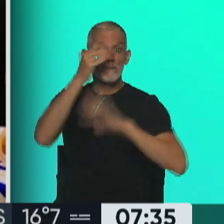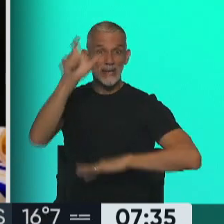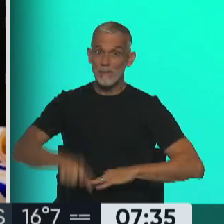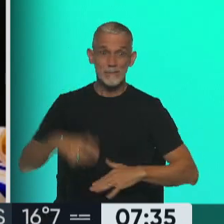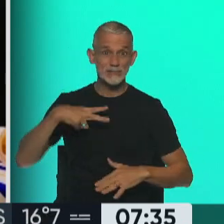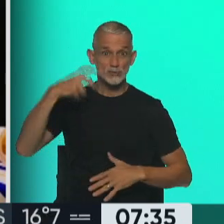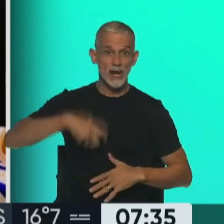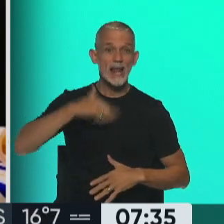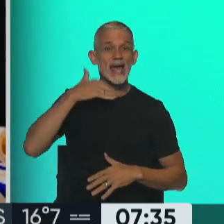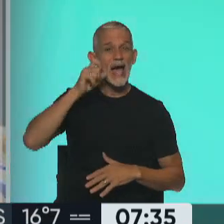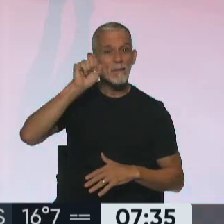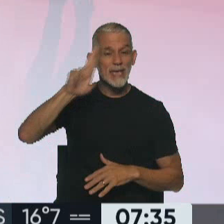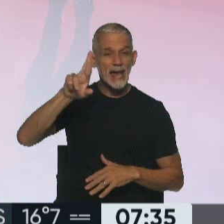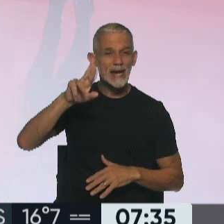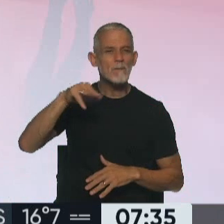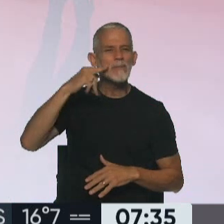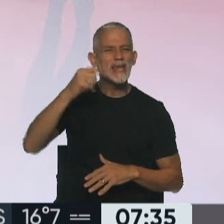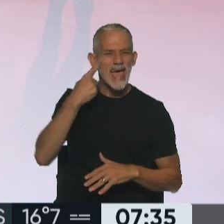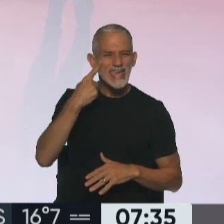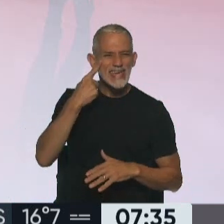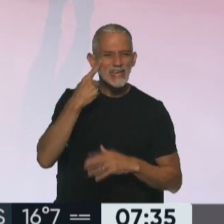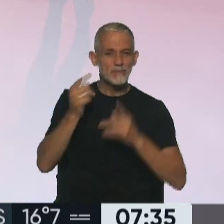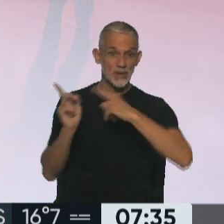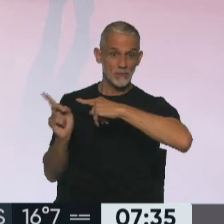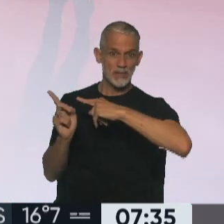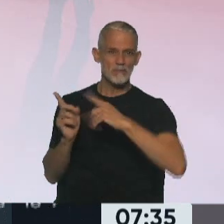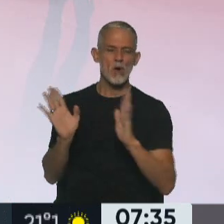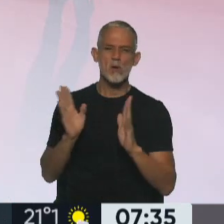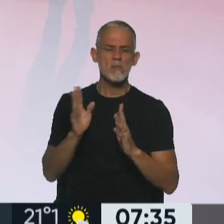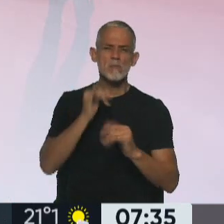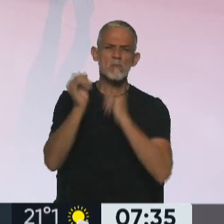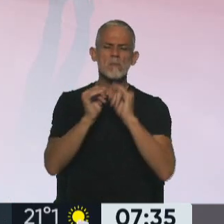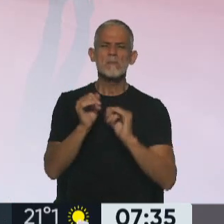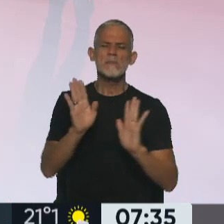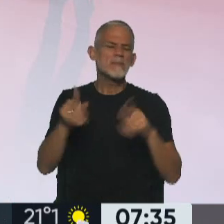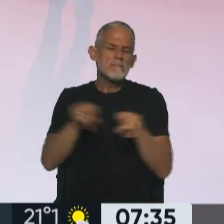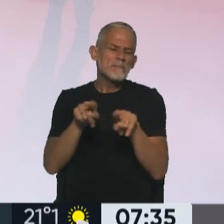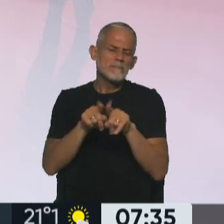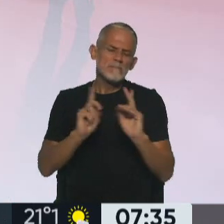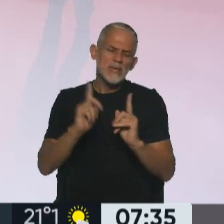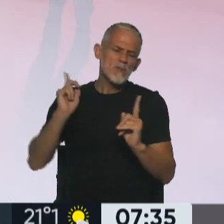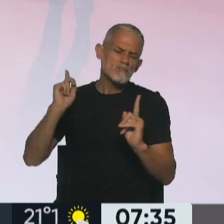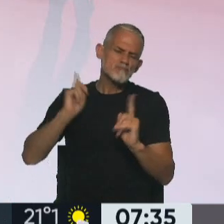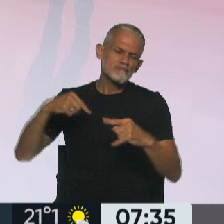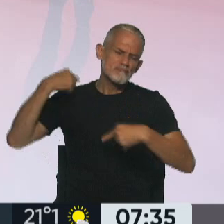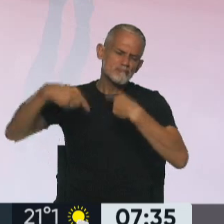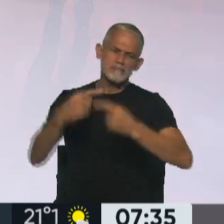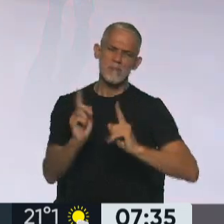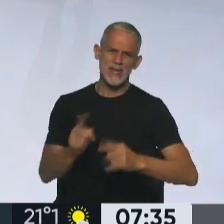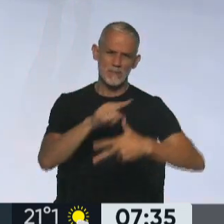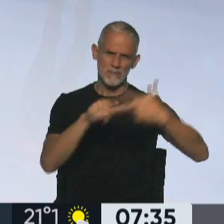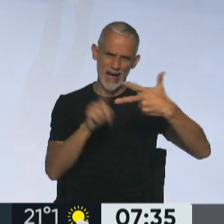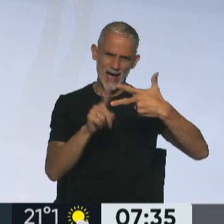Javier Milei, es la de Instagram, todavía tampoco cambió su bio. Es la misma de siempre. Es la misma de siempre. Y él,